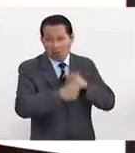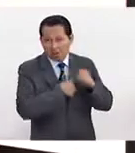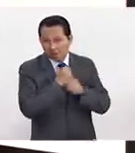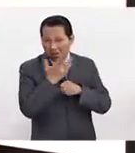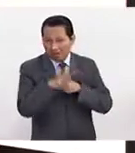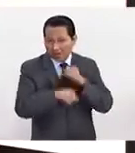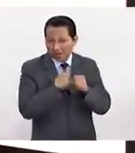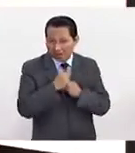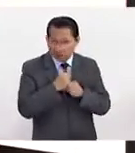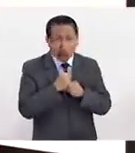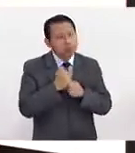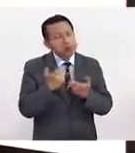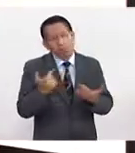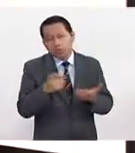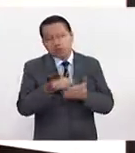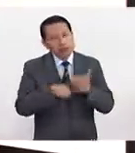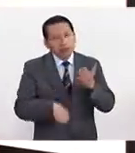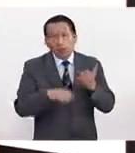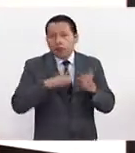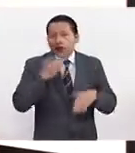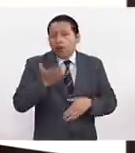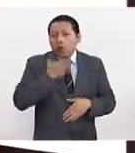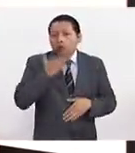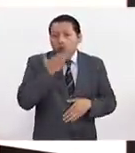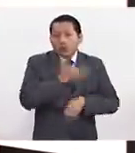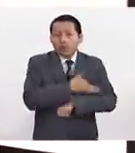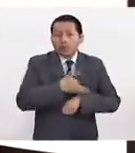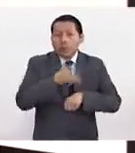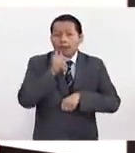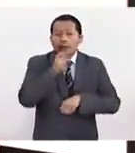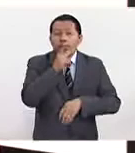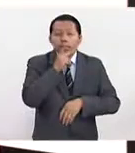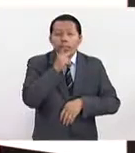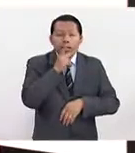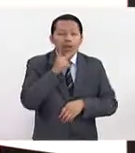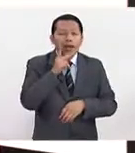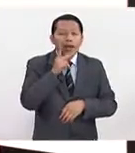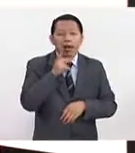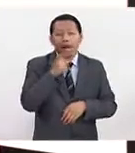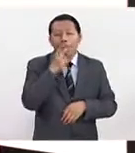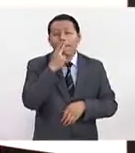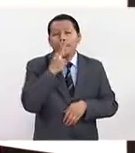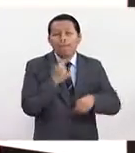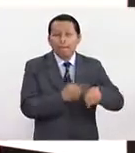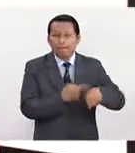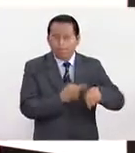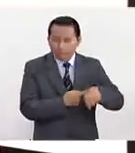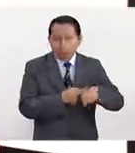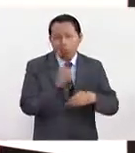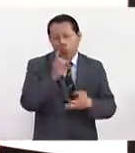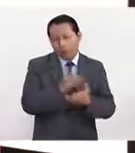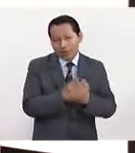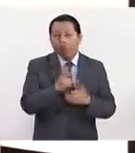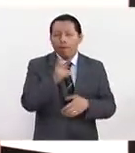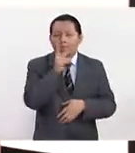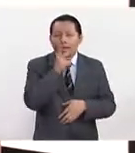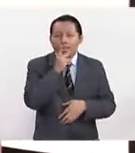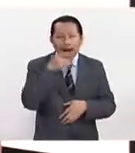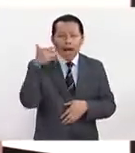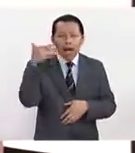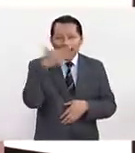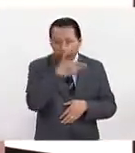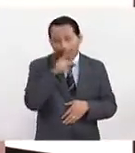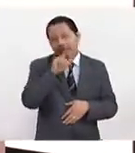años. Por ejemplo, es muy común en las familias que si el papá es el diabético, solo le hacen la dieta al papá. Entonces, si el papá es